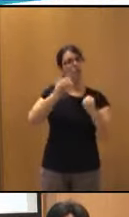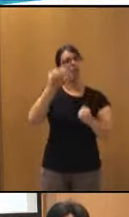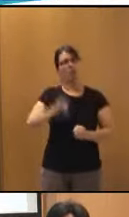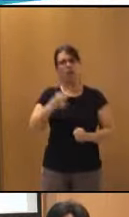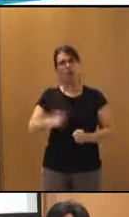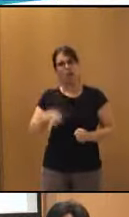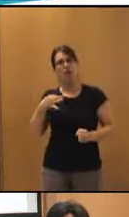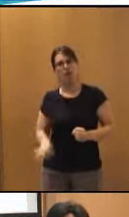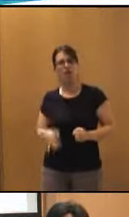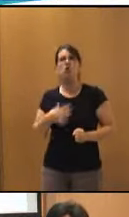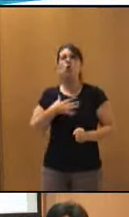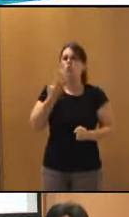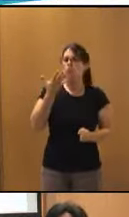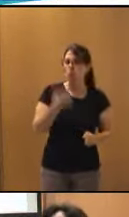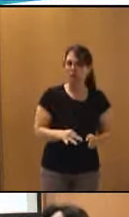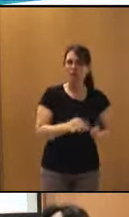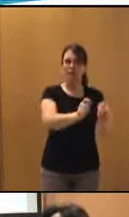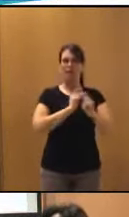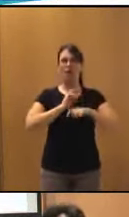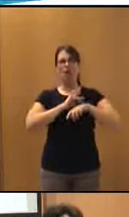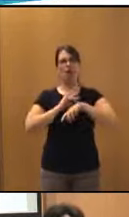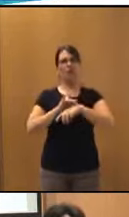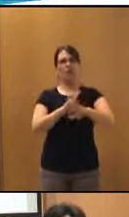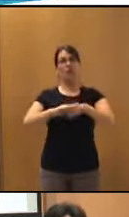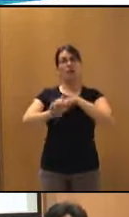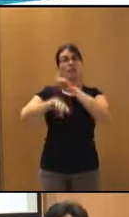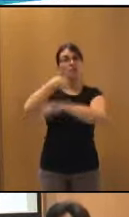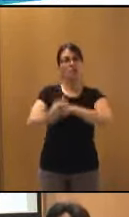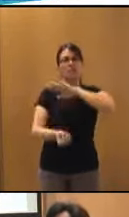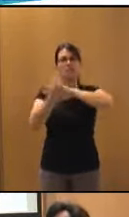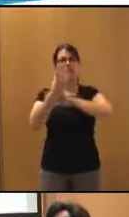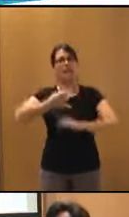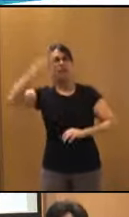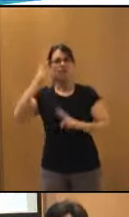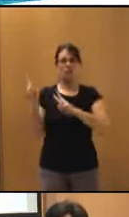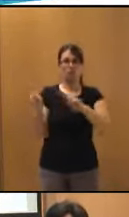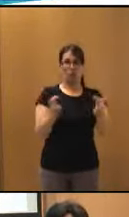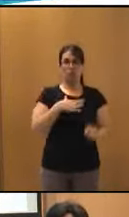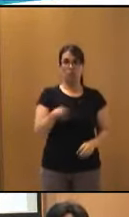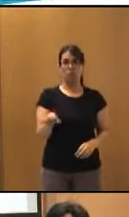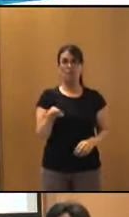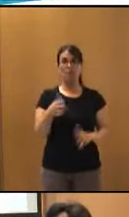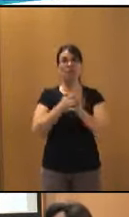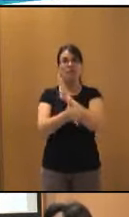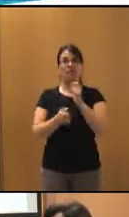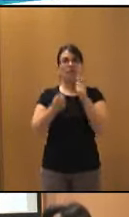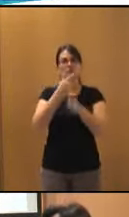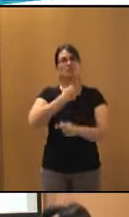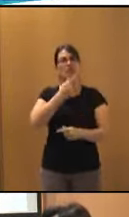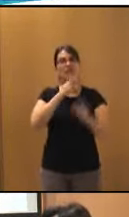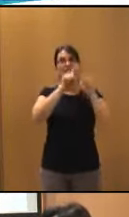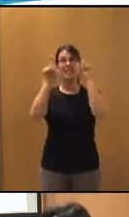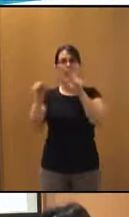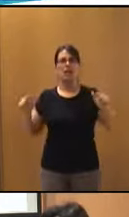tener orientaciones para el desarrollo de nuevas iniciativas, facilitar el trabajo en red y